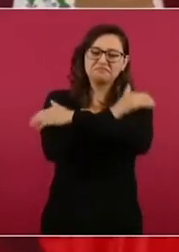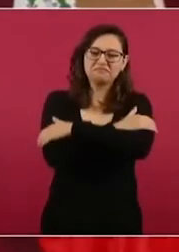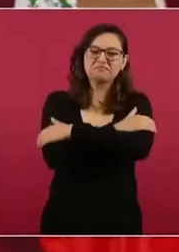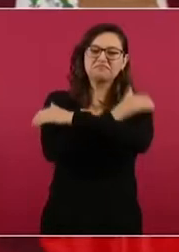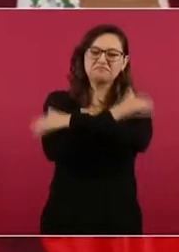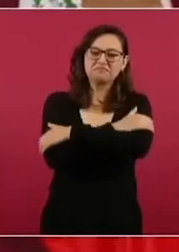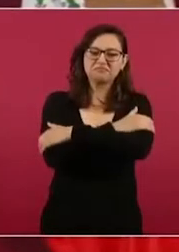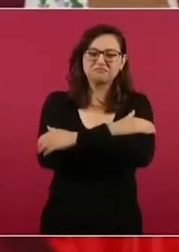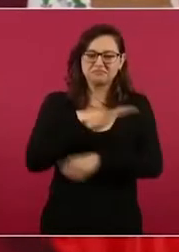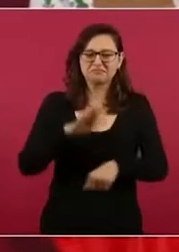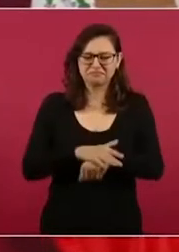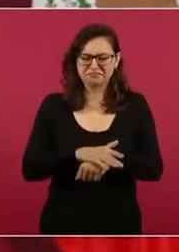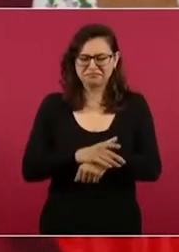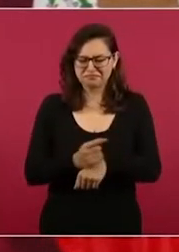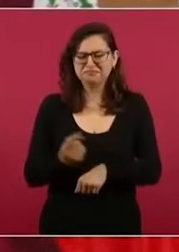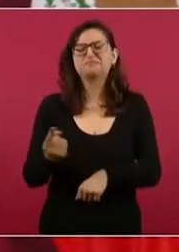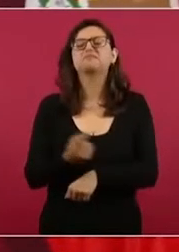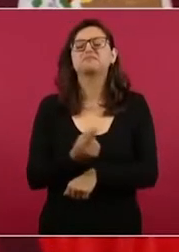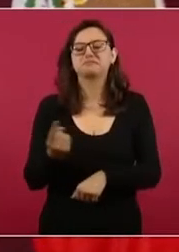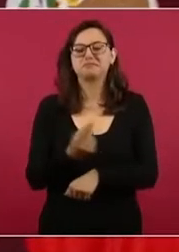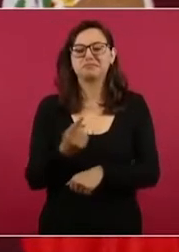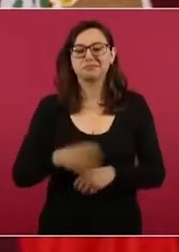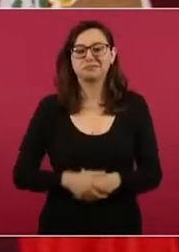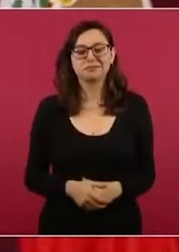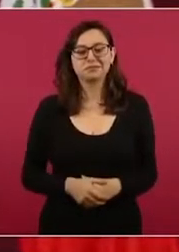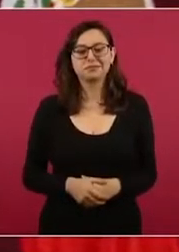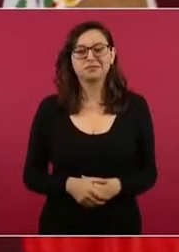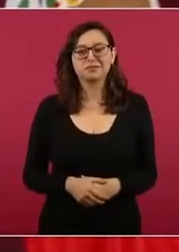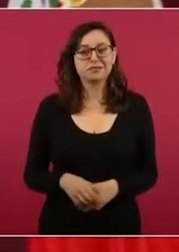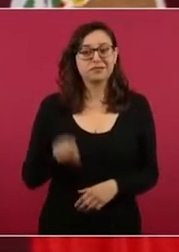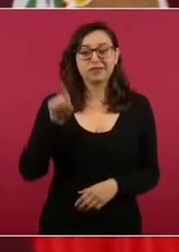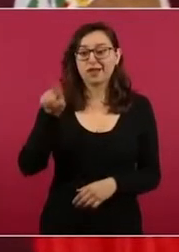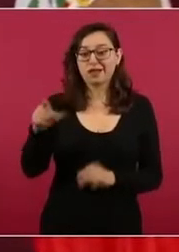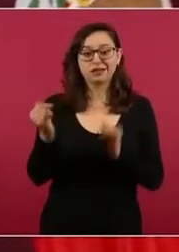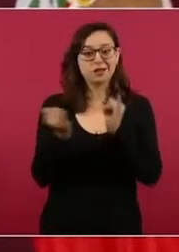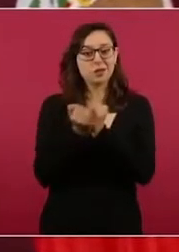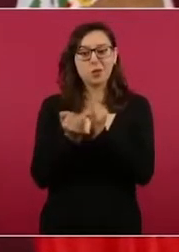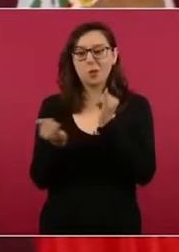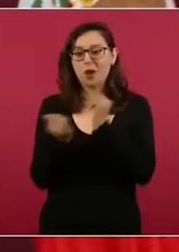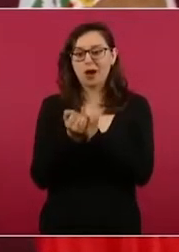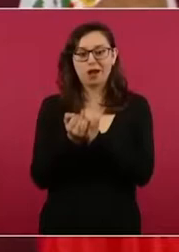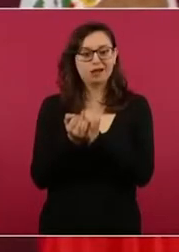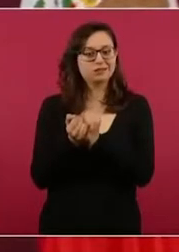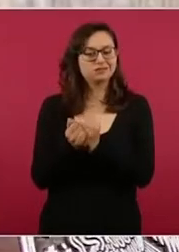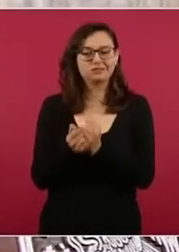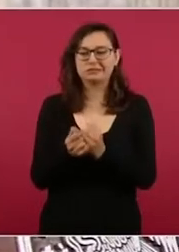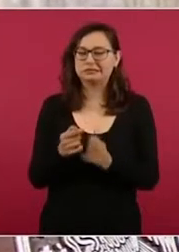No, está enfrentando una guerra sucia